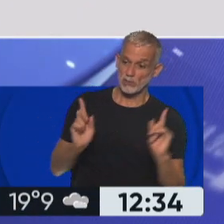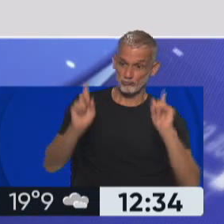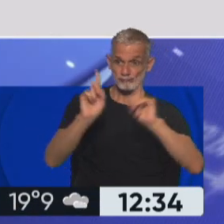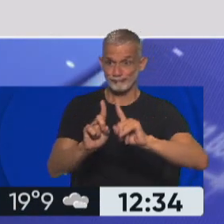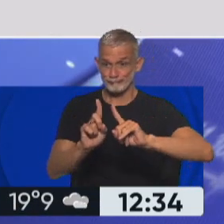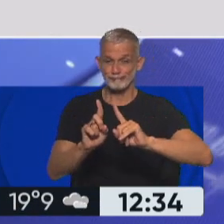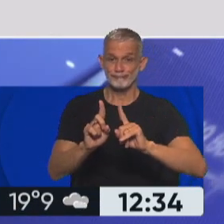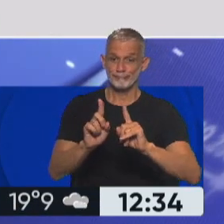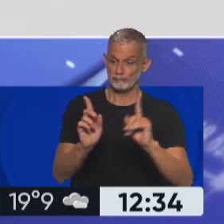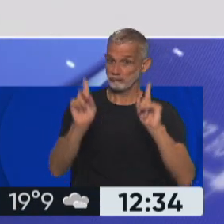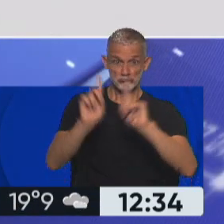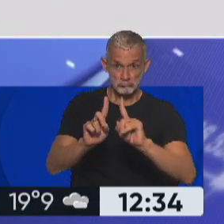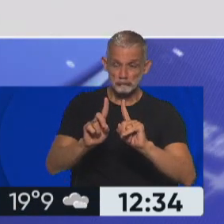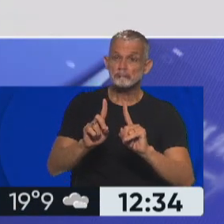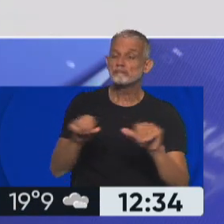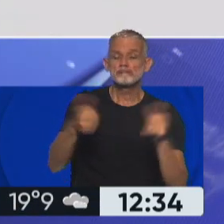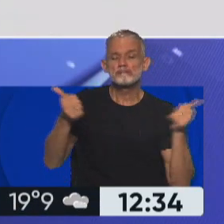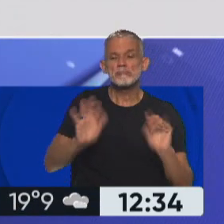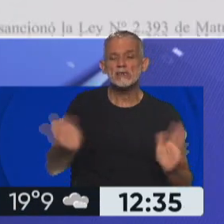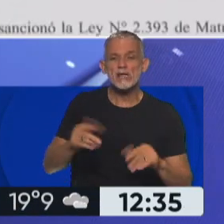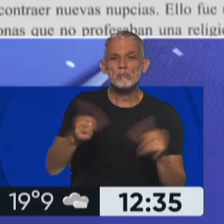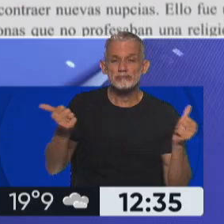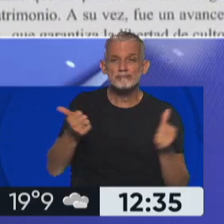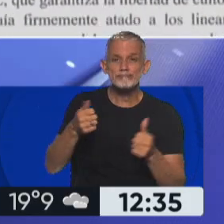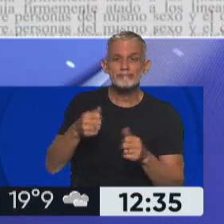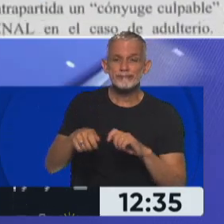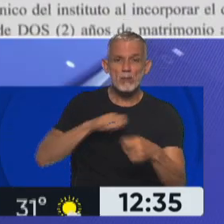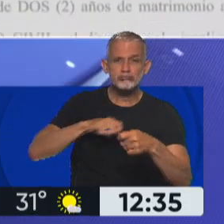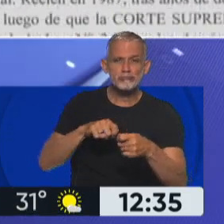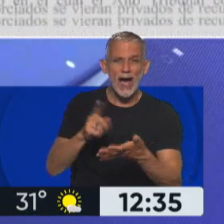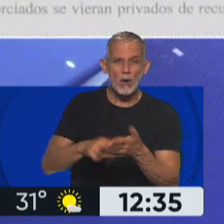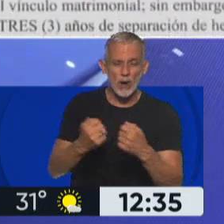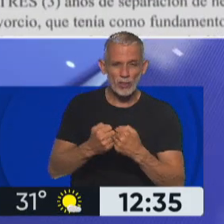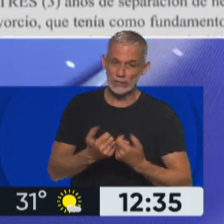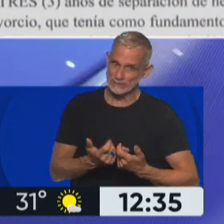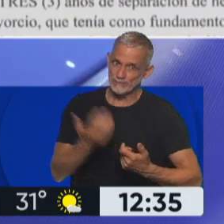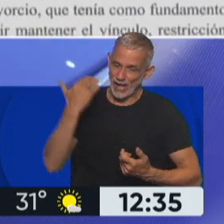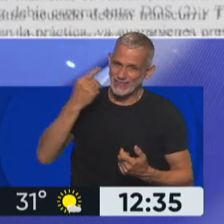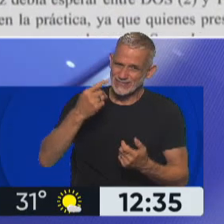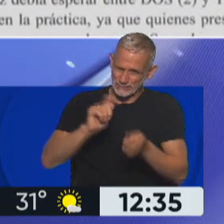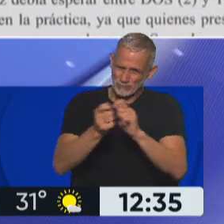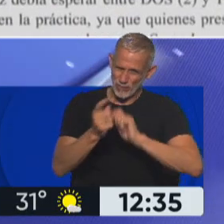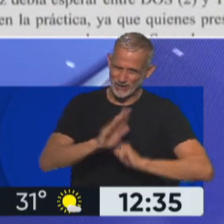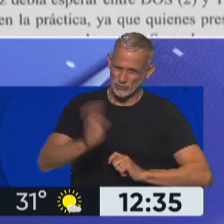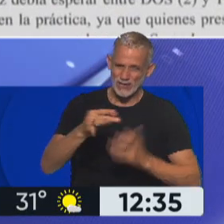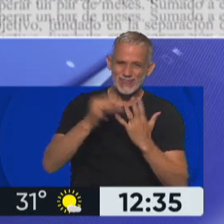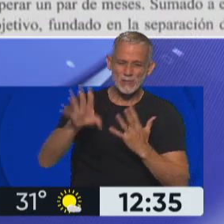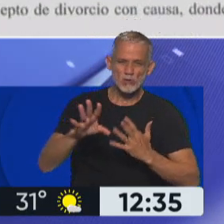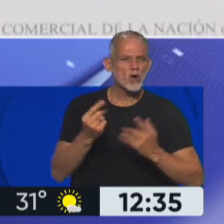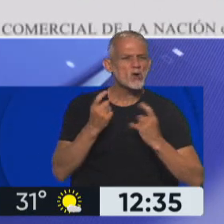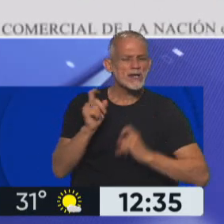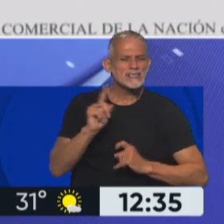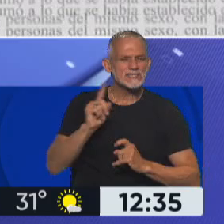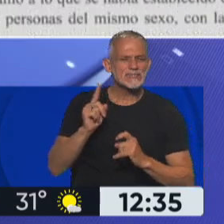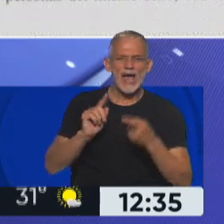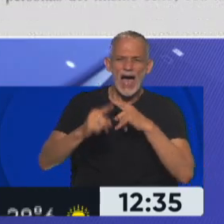ambas personas y rompen ese acuerdo. Claro, ¿te acordás que había habido modificaciones no hace mucho tiempo en el que no era necesario